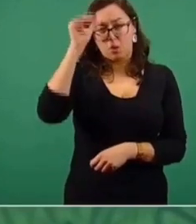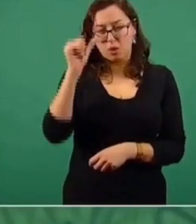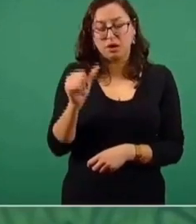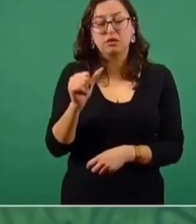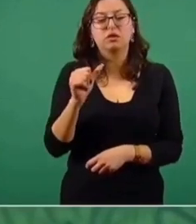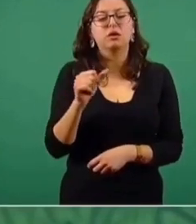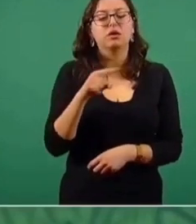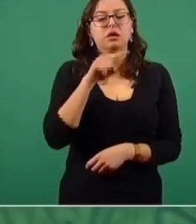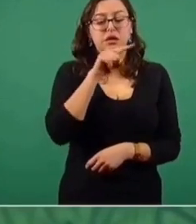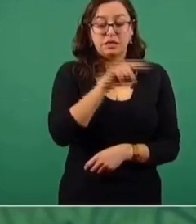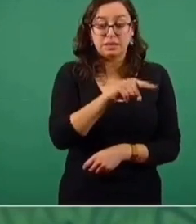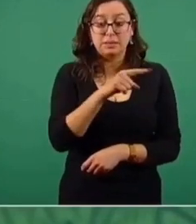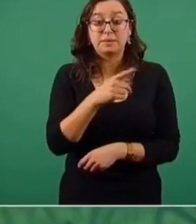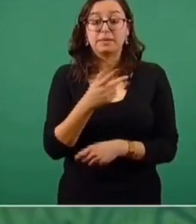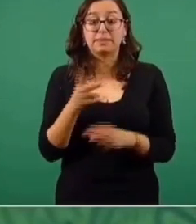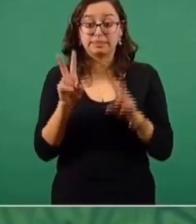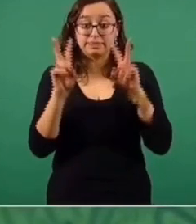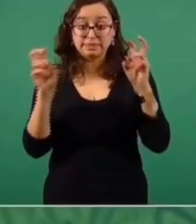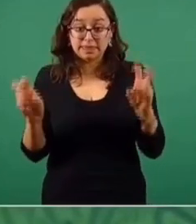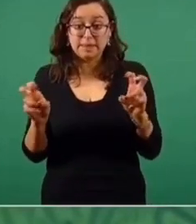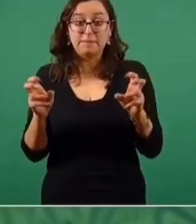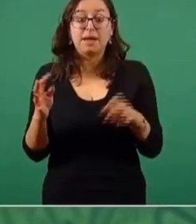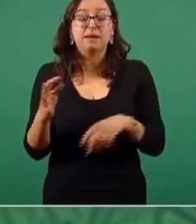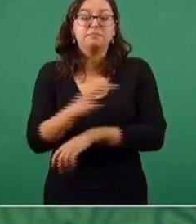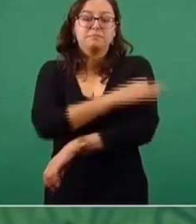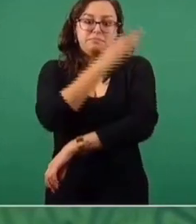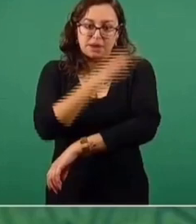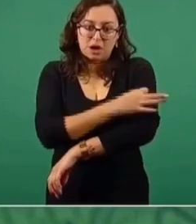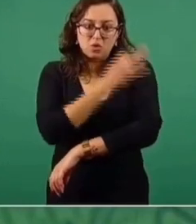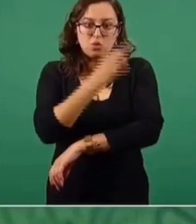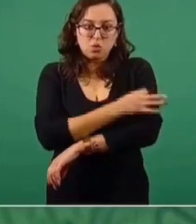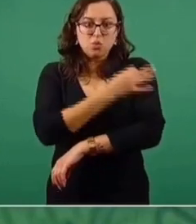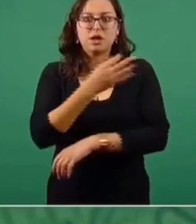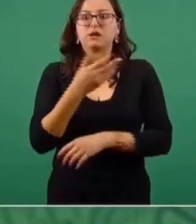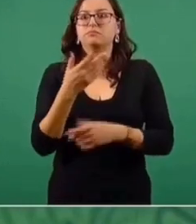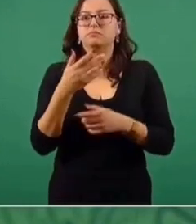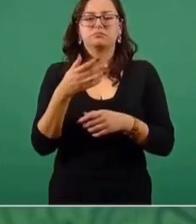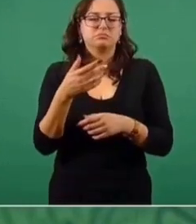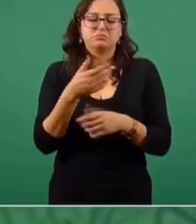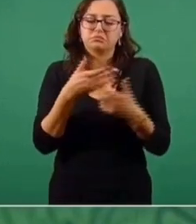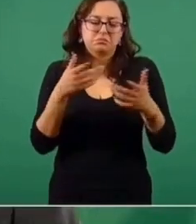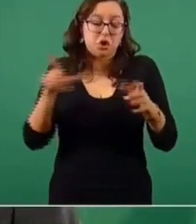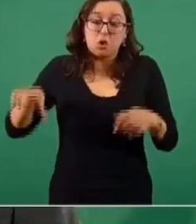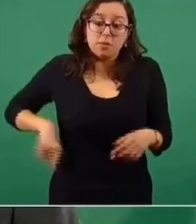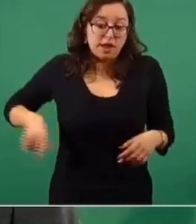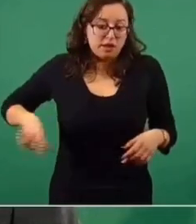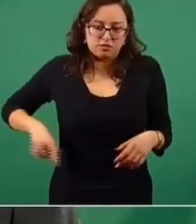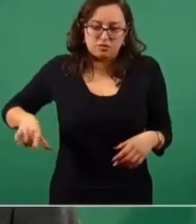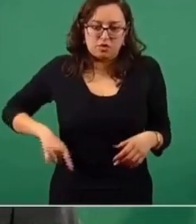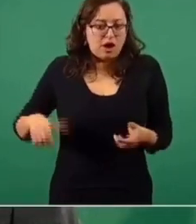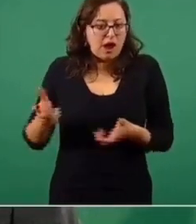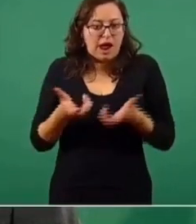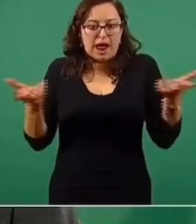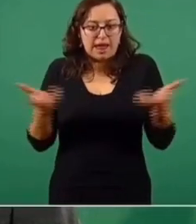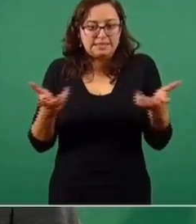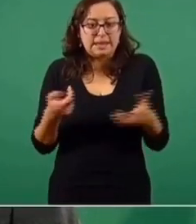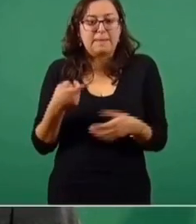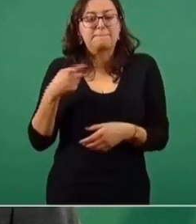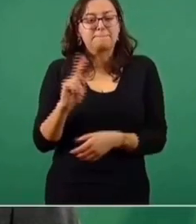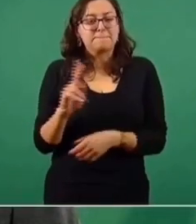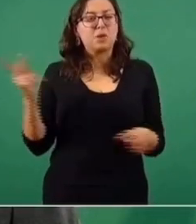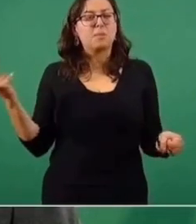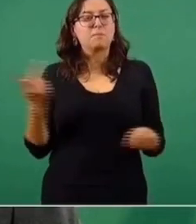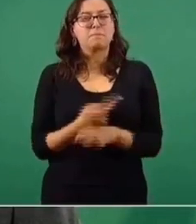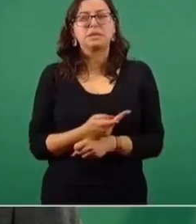de vacunas y otros biológicos. Sigue siendo pública, pero a lo largo de al menos dos o tres